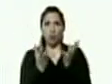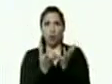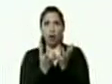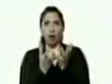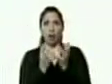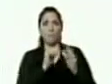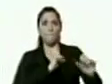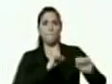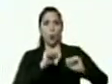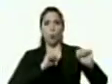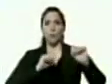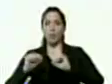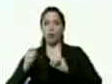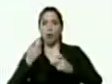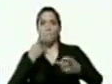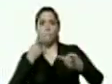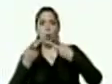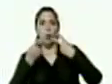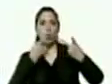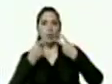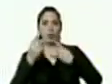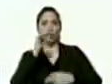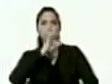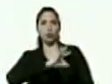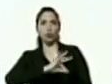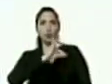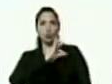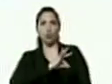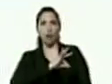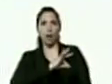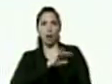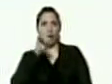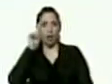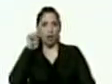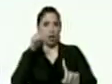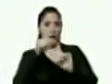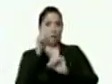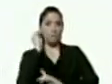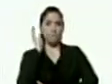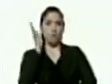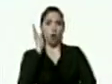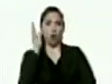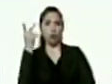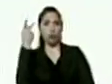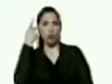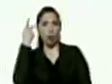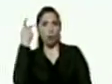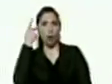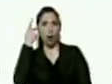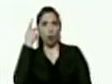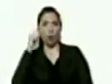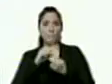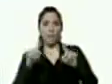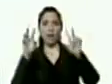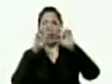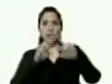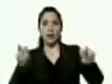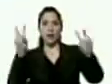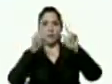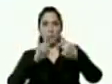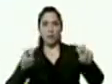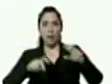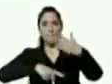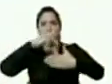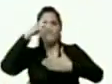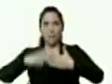los movimientos políticos y sociales en el marco del foro de Sao Paulo para revisar los planes y